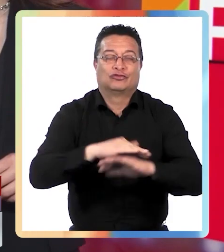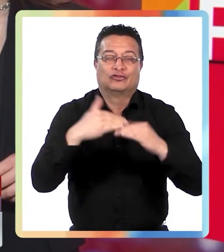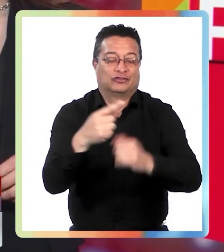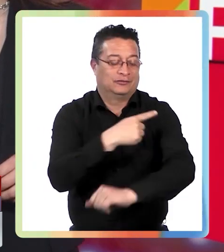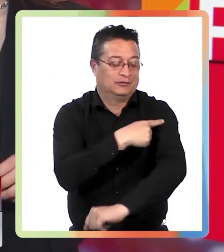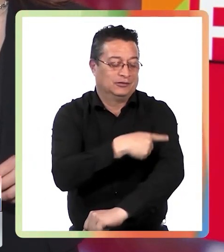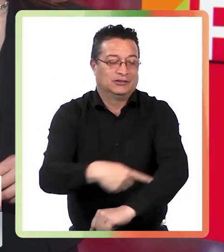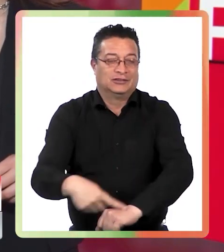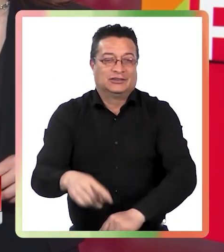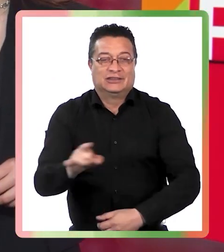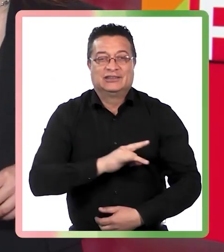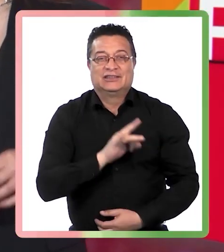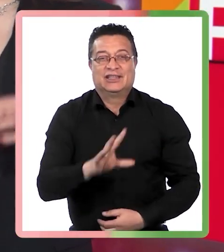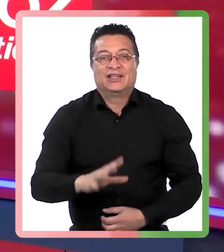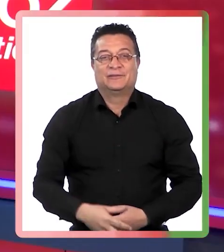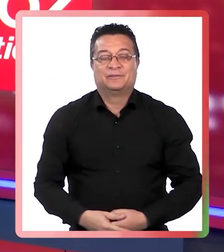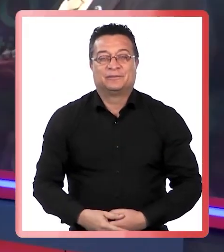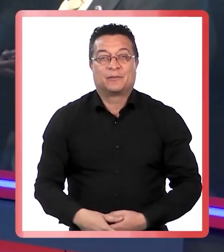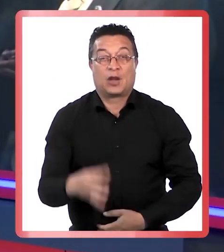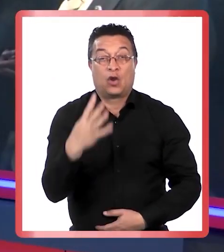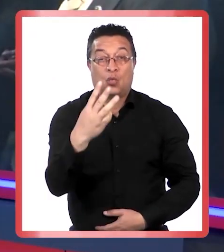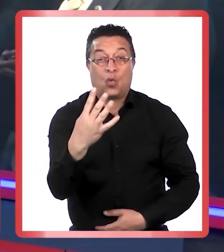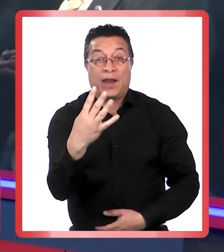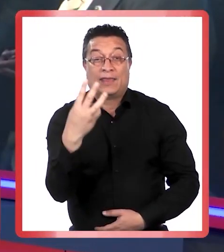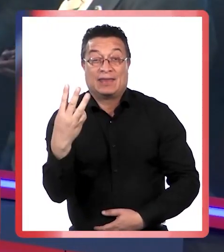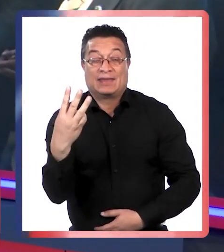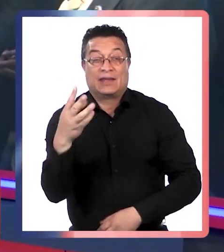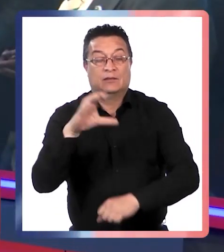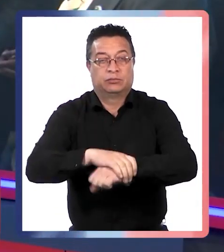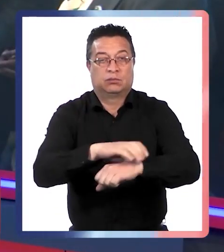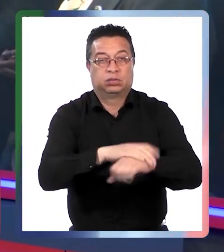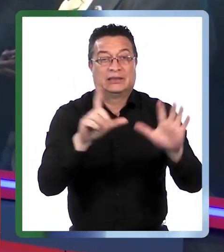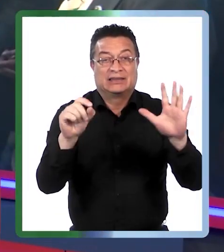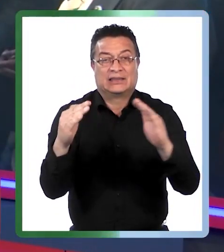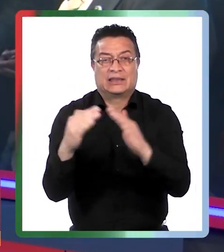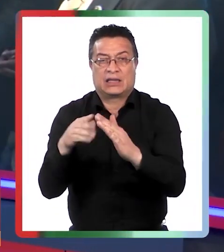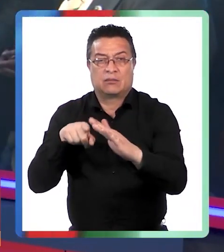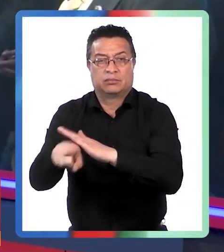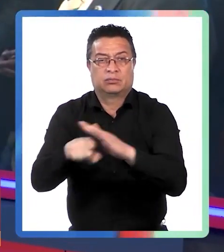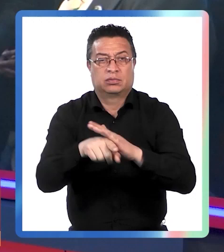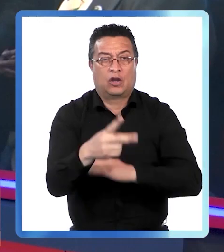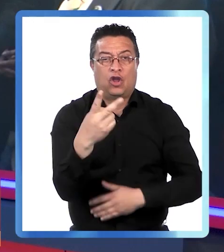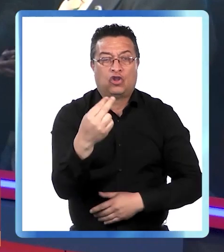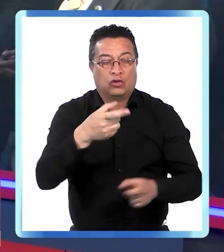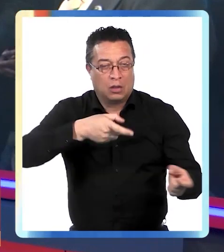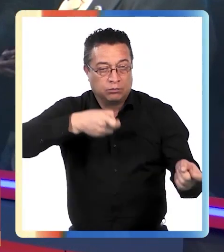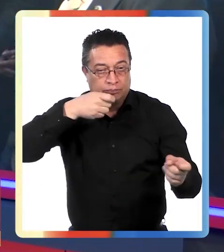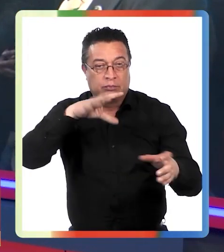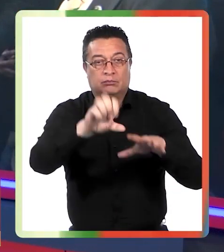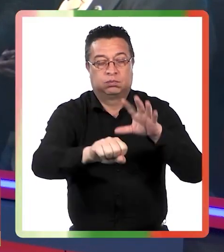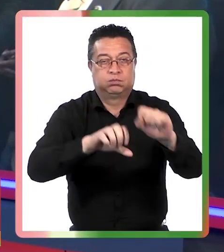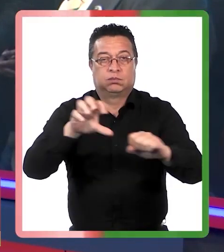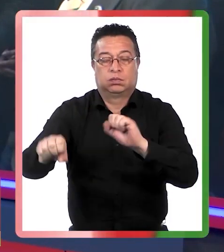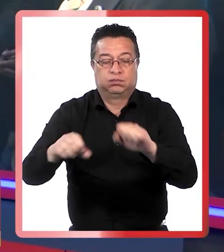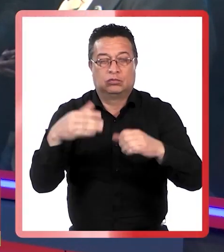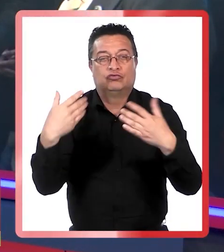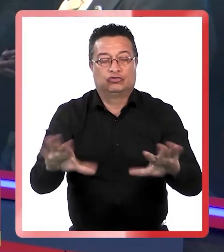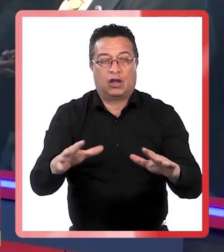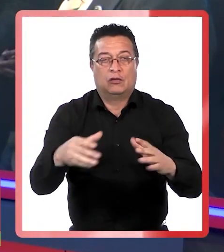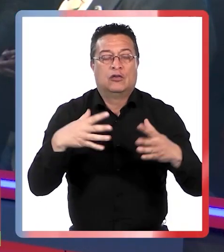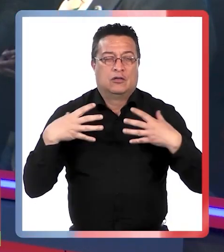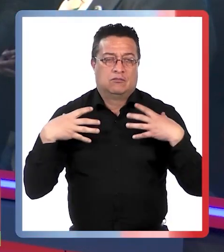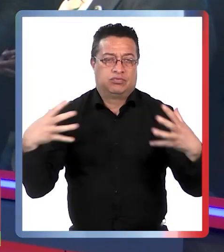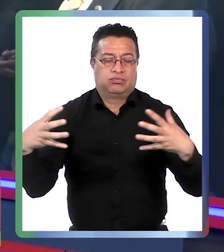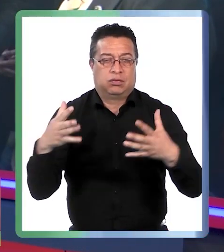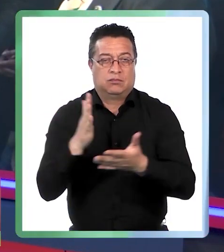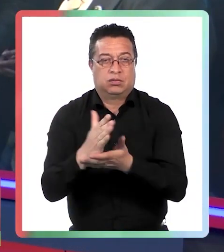a lo largo de las regiones del país. 43 detenidos, 70 domicilios allanados y 12 armas de fuego incautadas fue el resultado